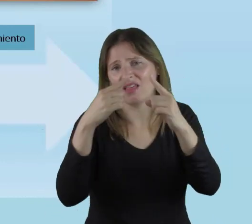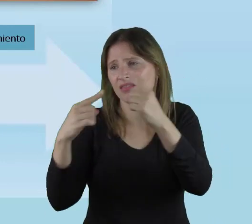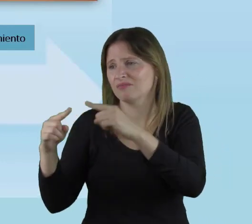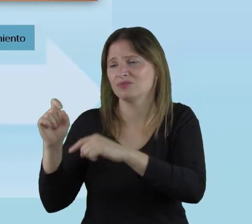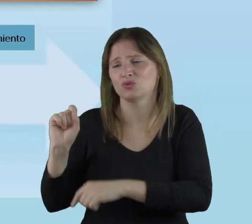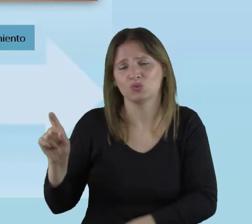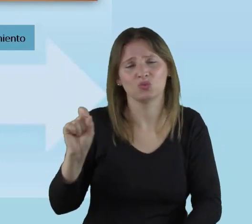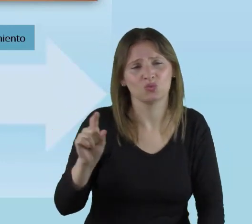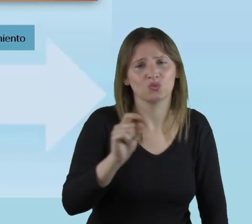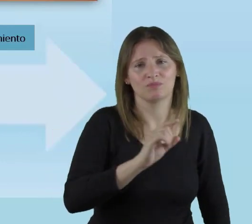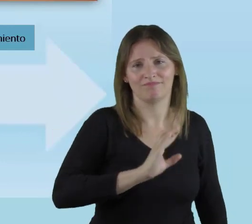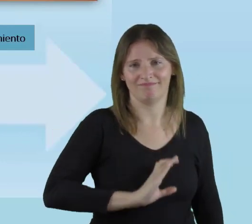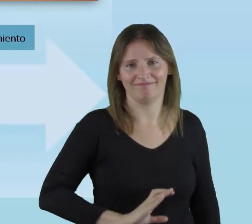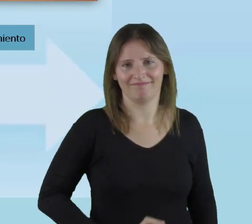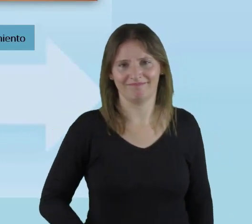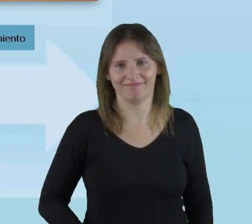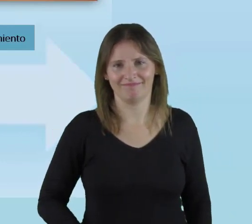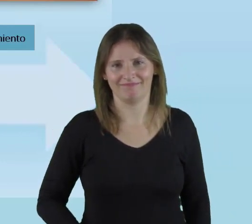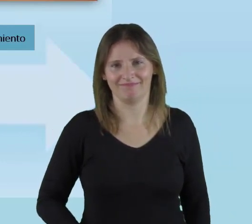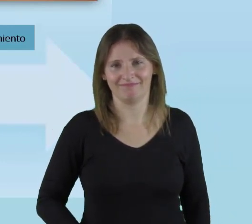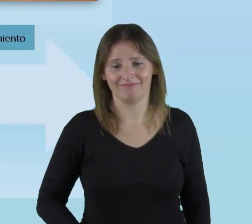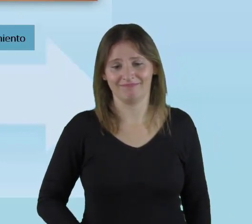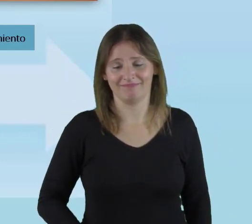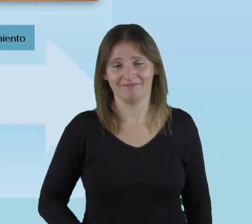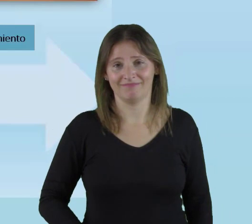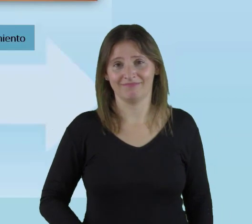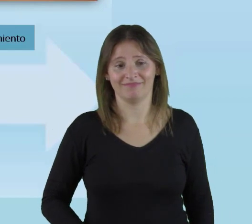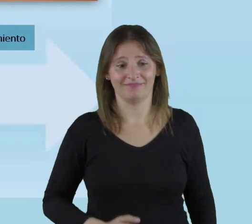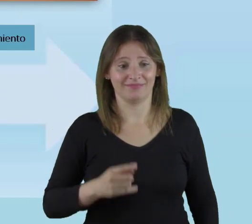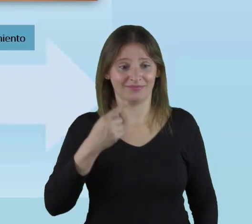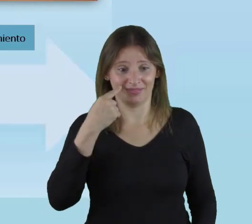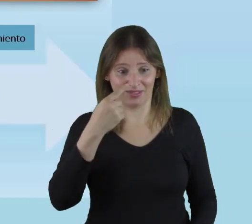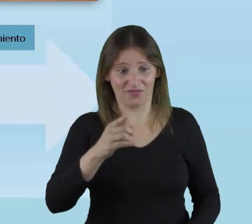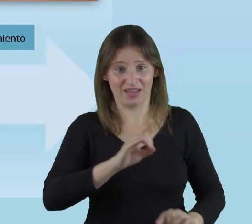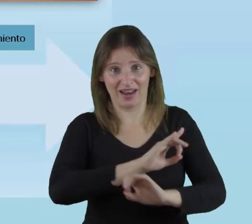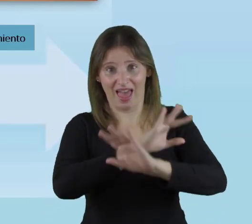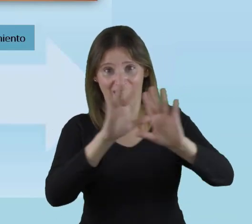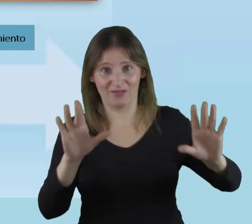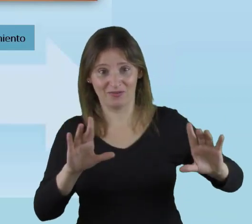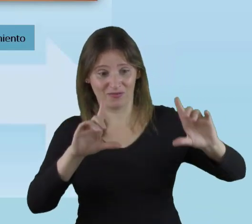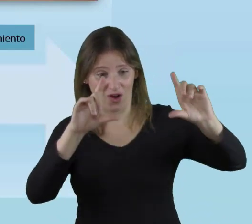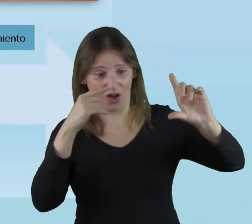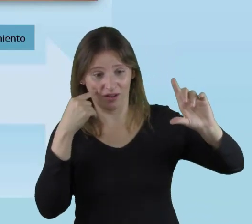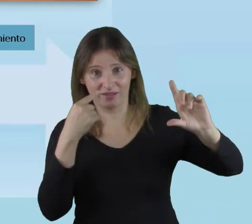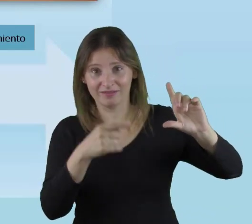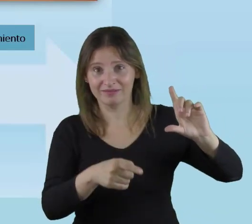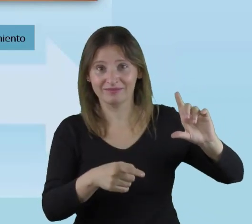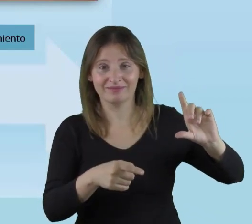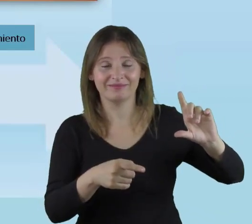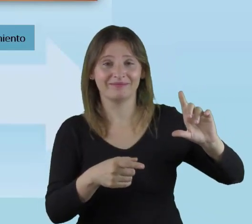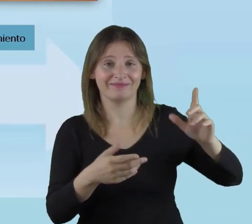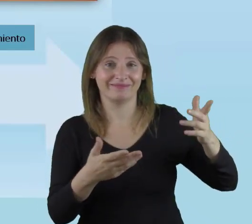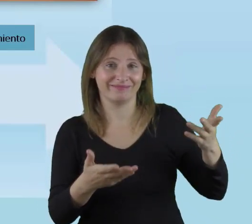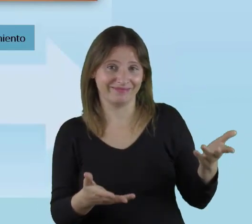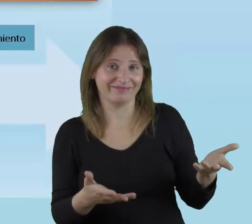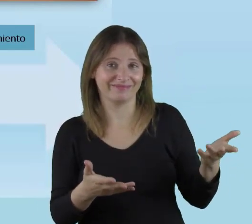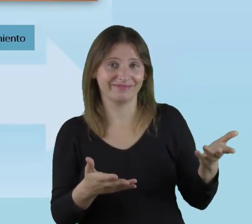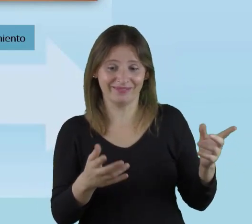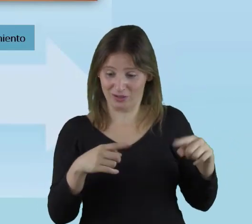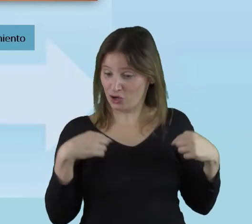estudiantes son totalmente diferentes. Basta vernos acá y tendríamos que mirar